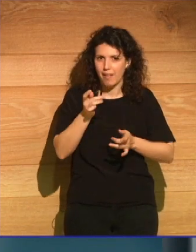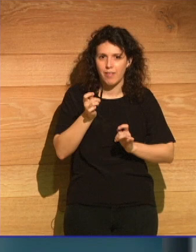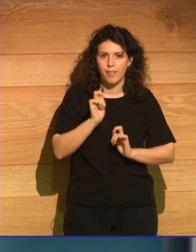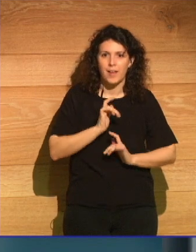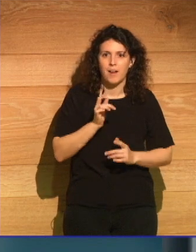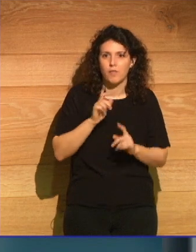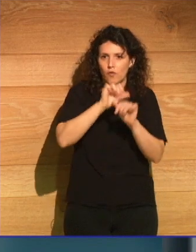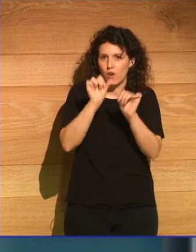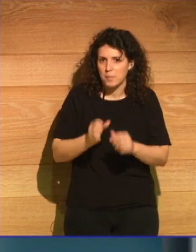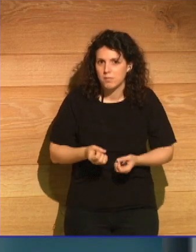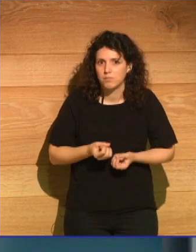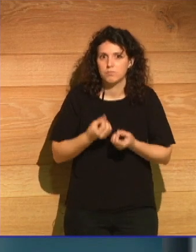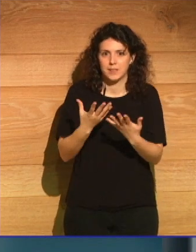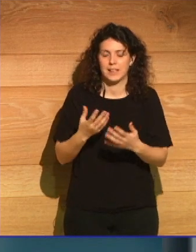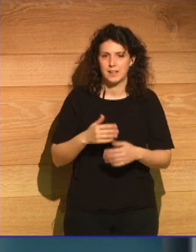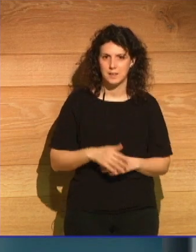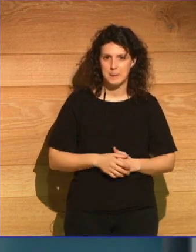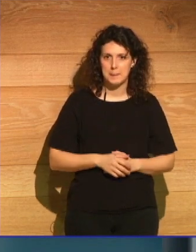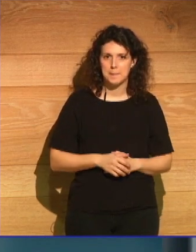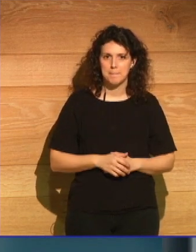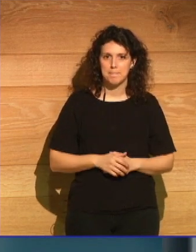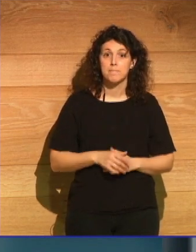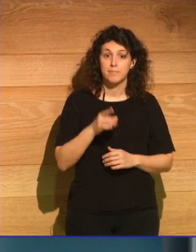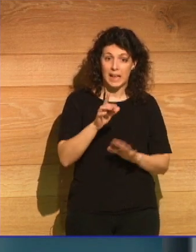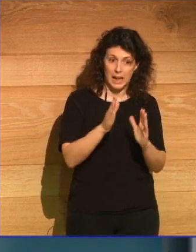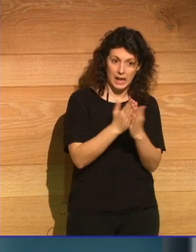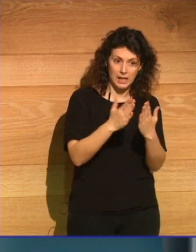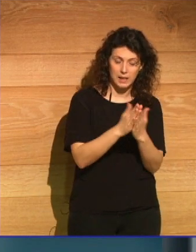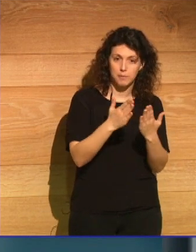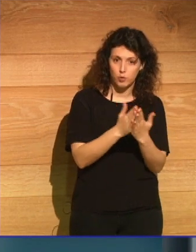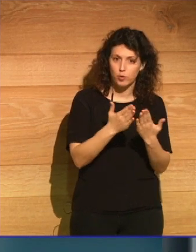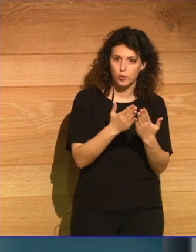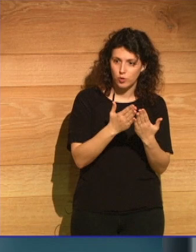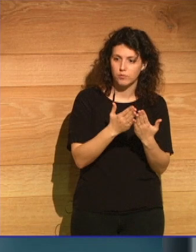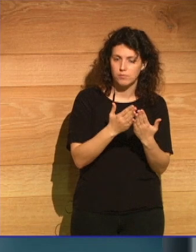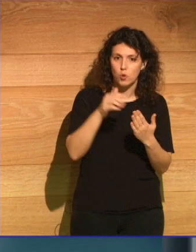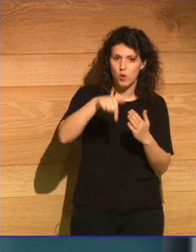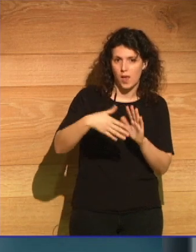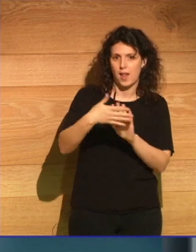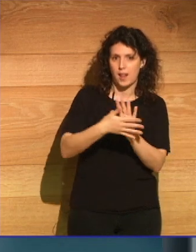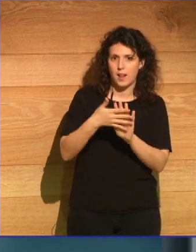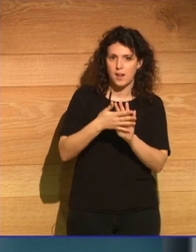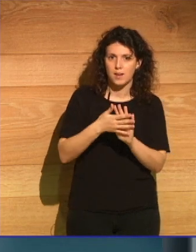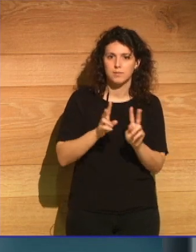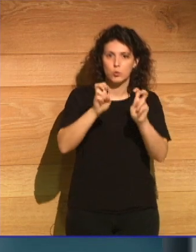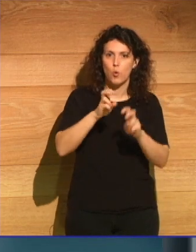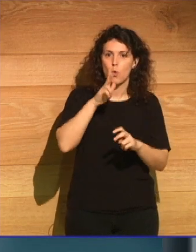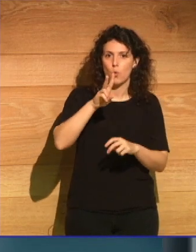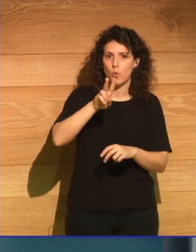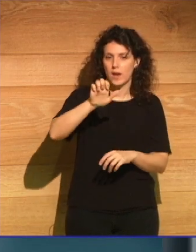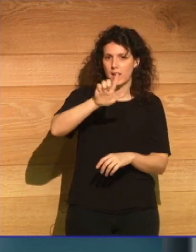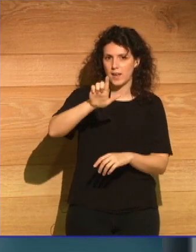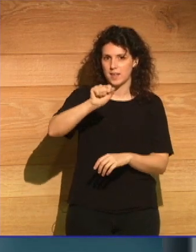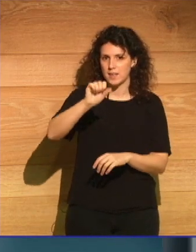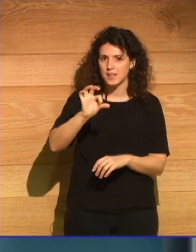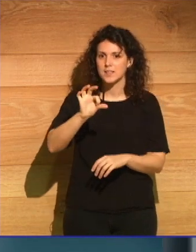inesperada. Es lo que hace el brillante libro que aquí nos reúne. Huellas, publicado con